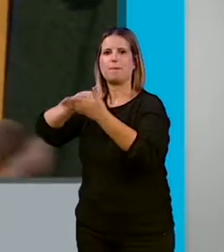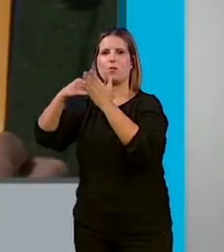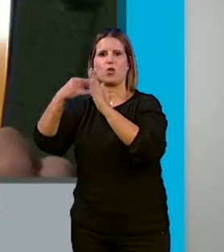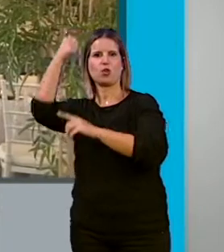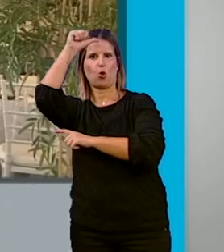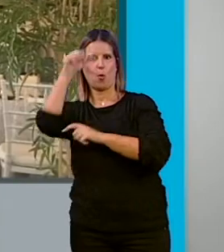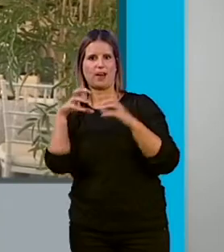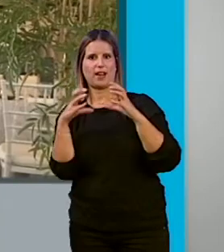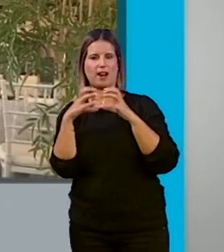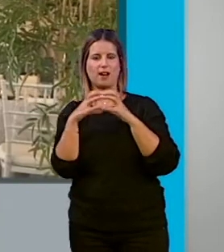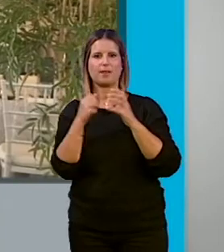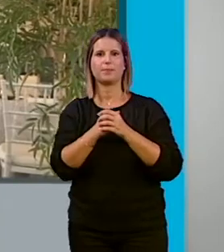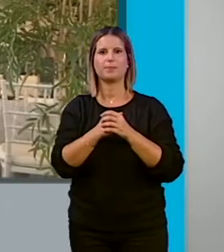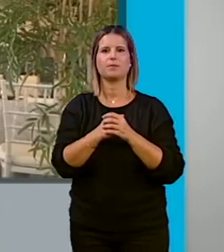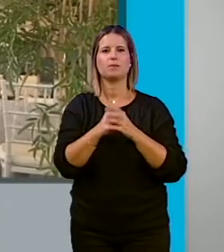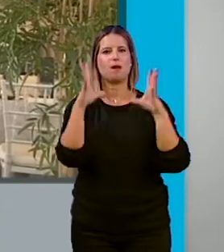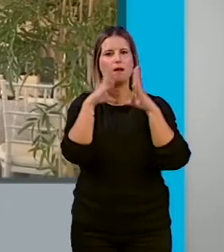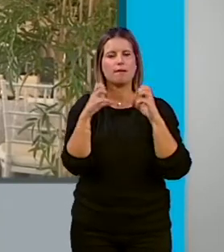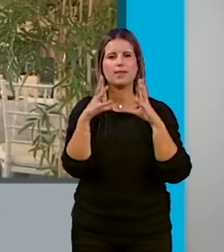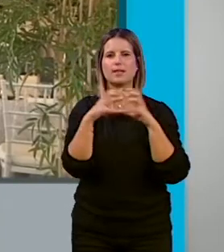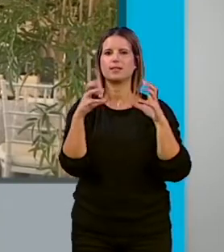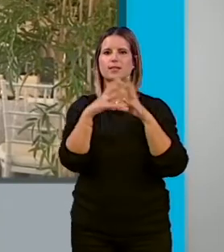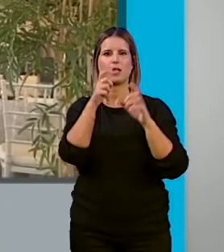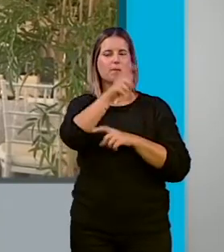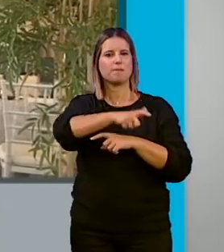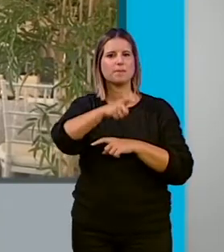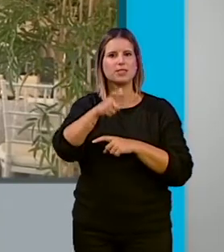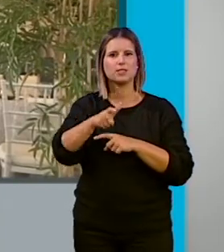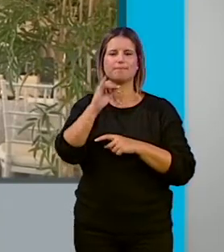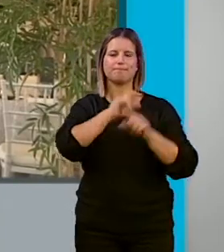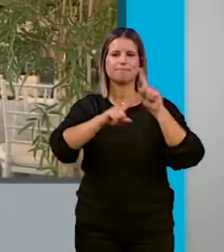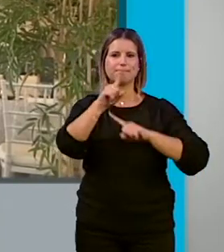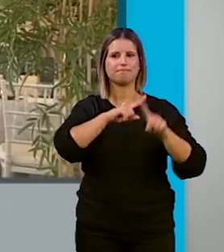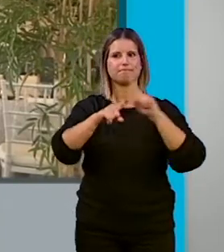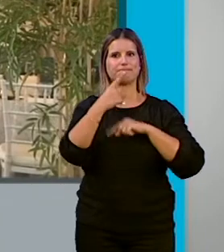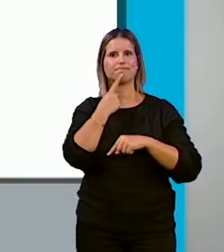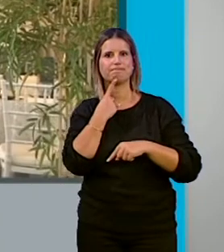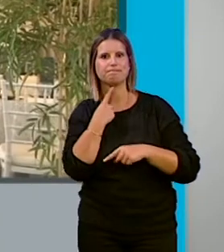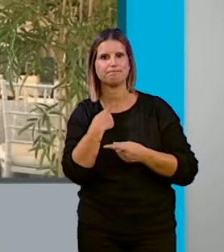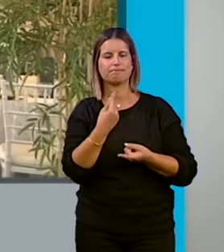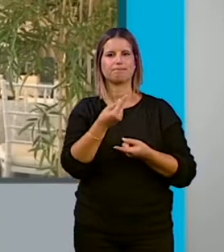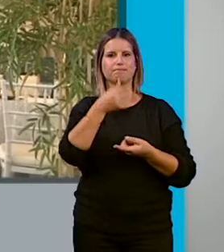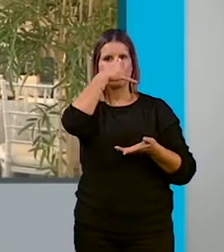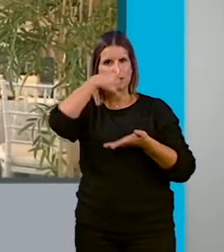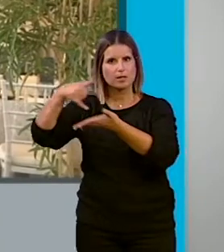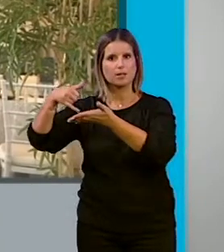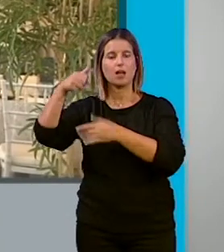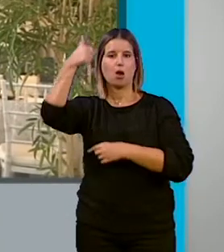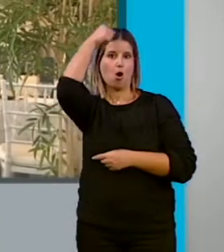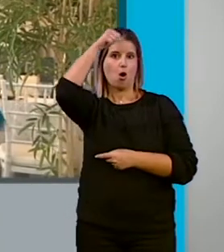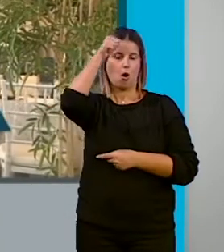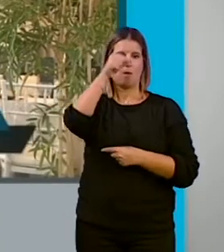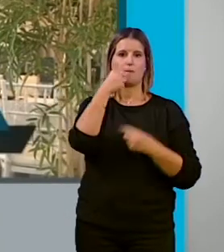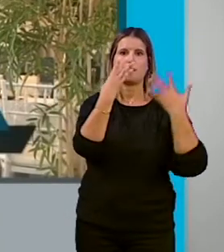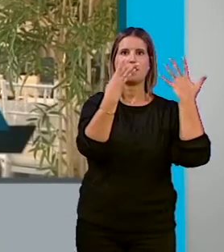Hace referencia al craving, ese deseo irrefrenable que tienen las personas con problemas de adicción a la cocaína, es Hombre, en torno al 80